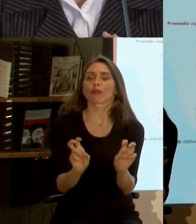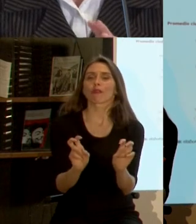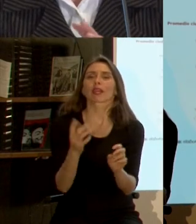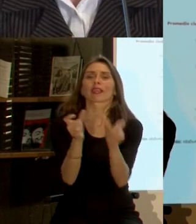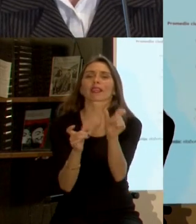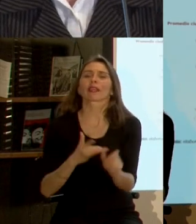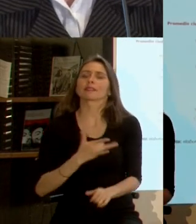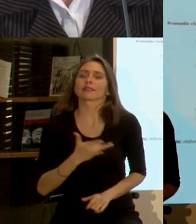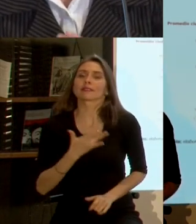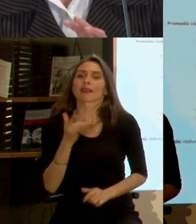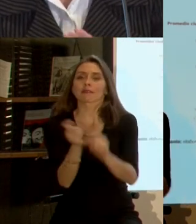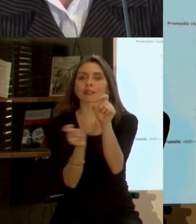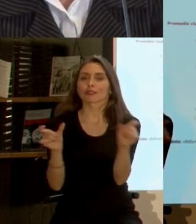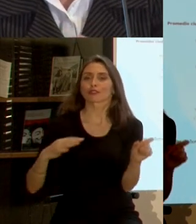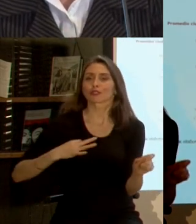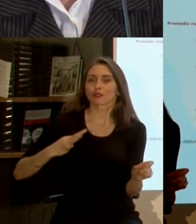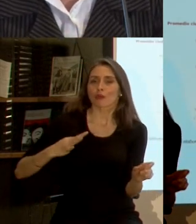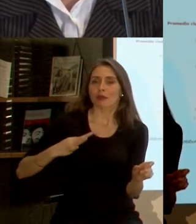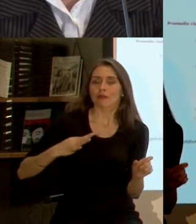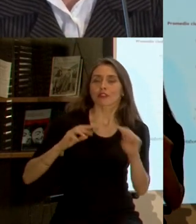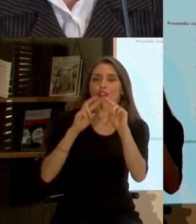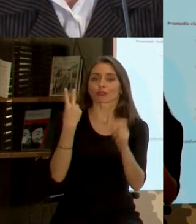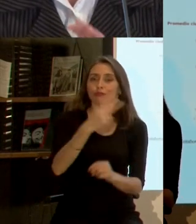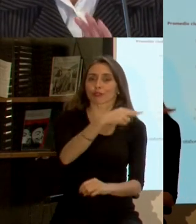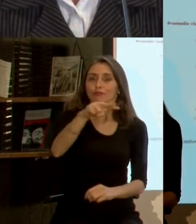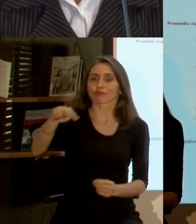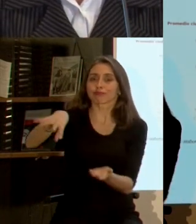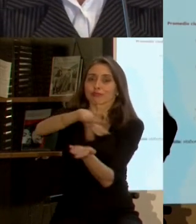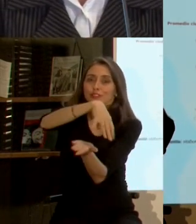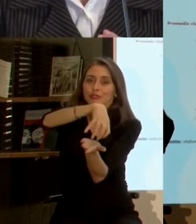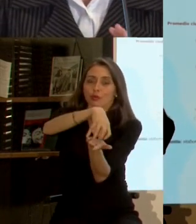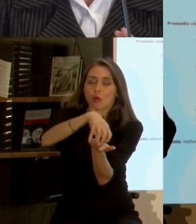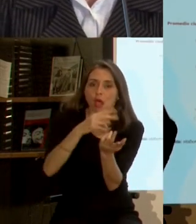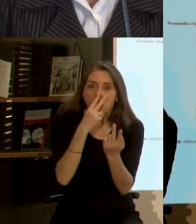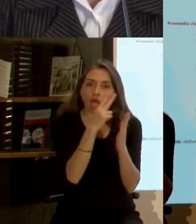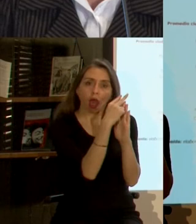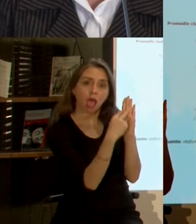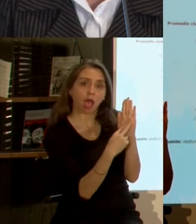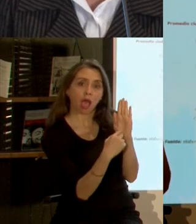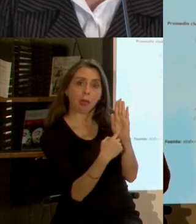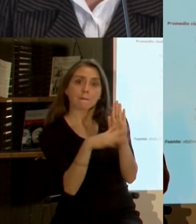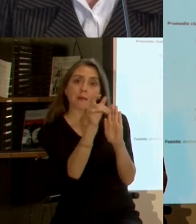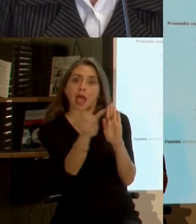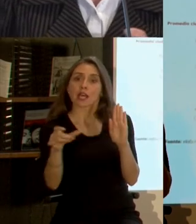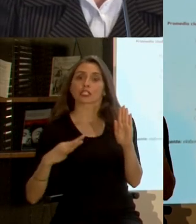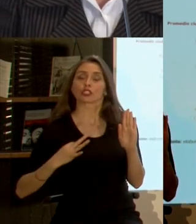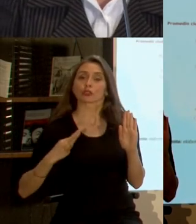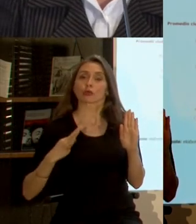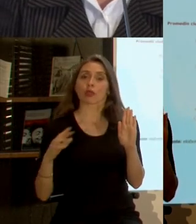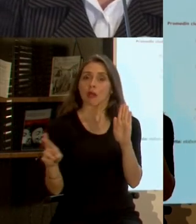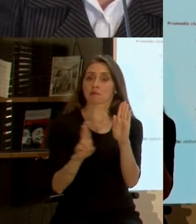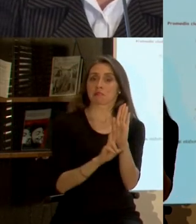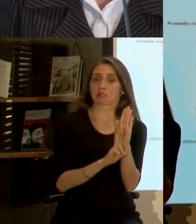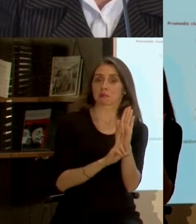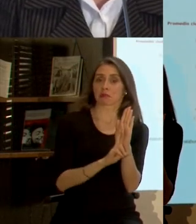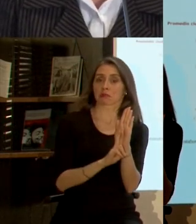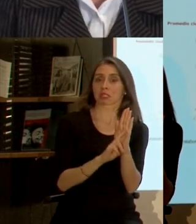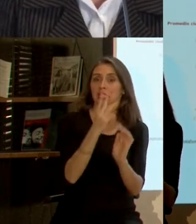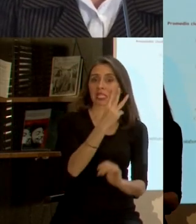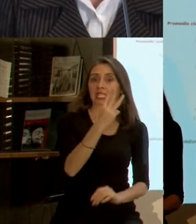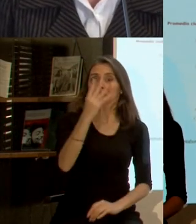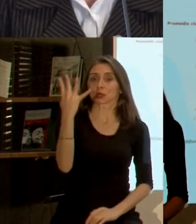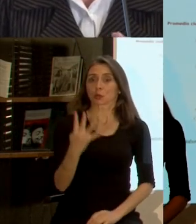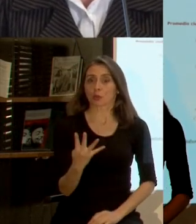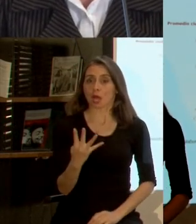percepción de los ciudadanos con respecto a sus ciudades encontramos que la mayoría de los ciudadanos casi tres cuartas